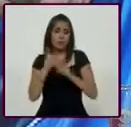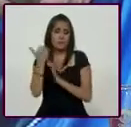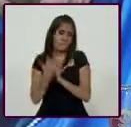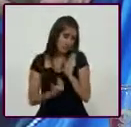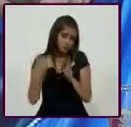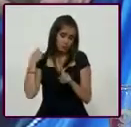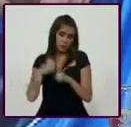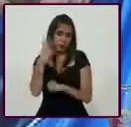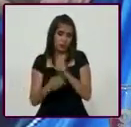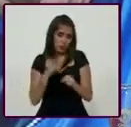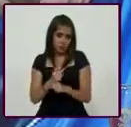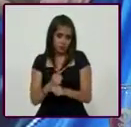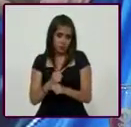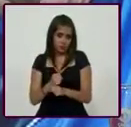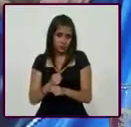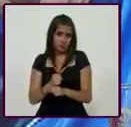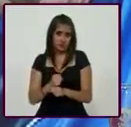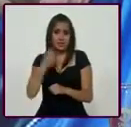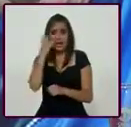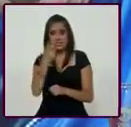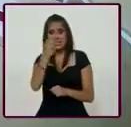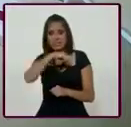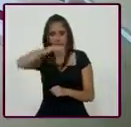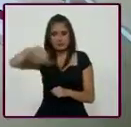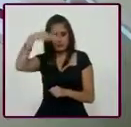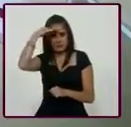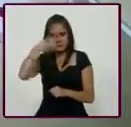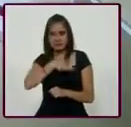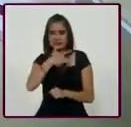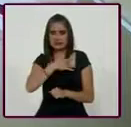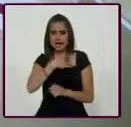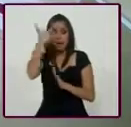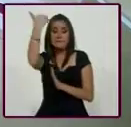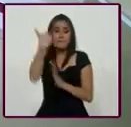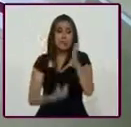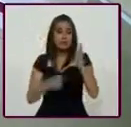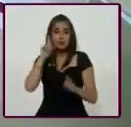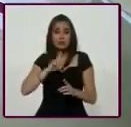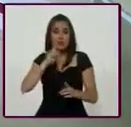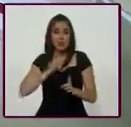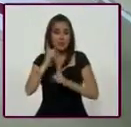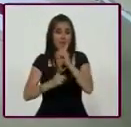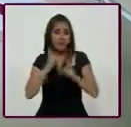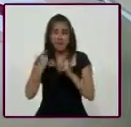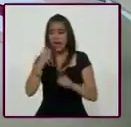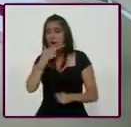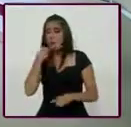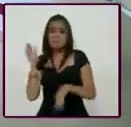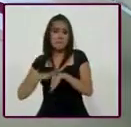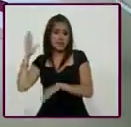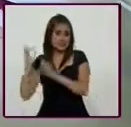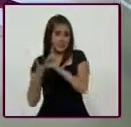años. Esto nos llama a una reflexión muy importante. Son menos mujeres las que se activan físicamente en relación a los hombres.